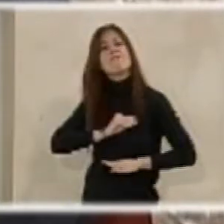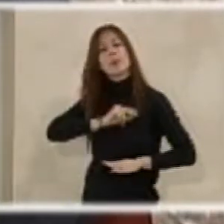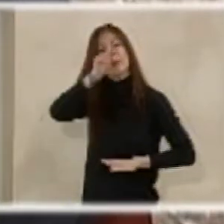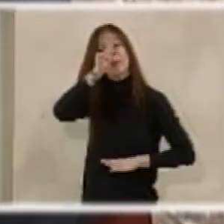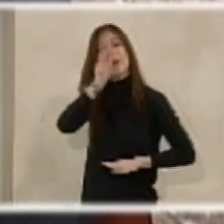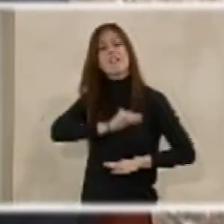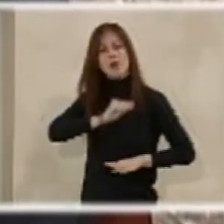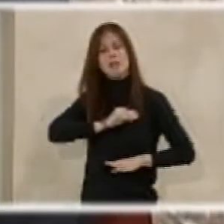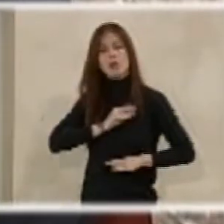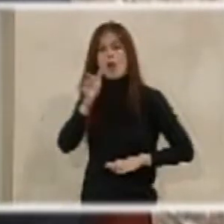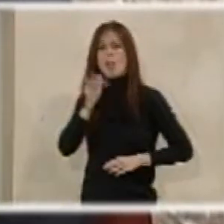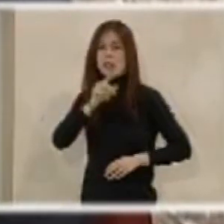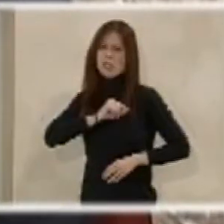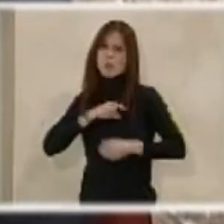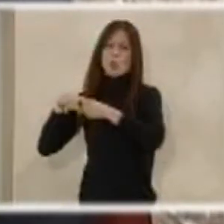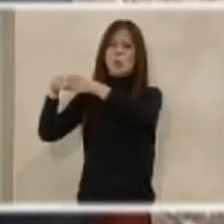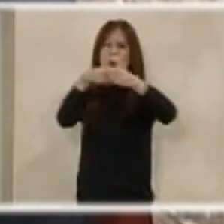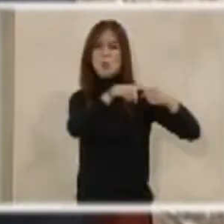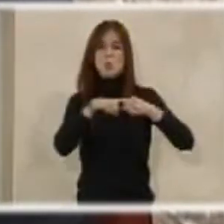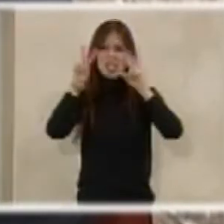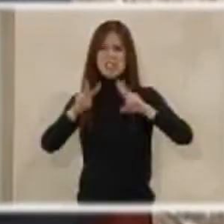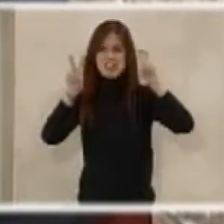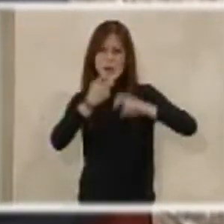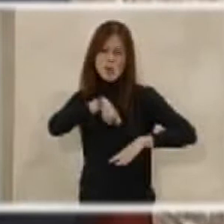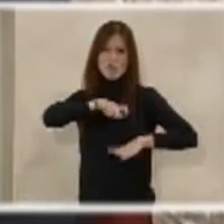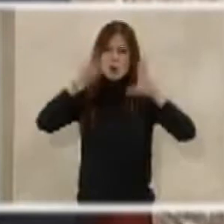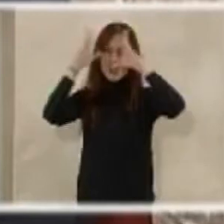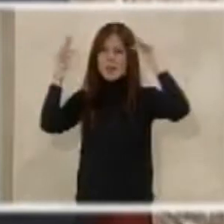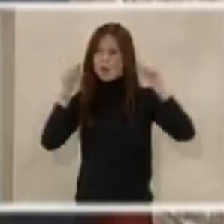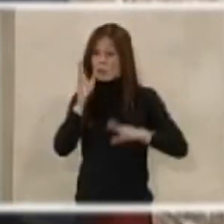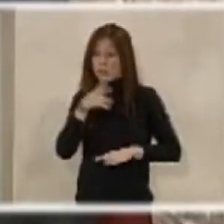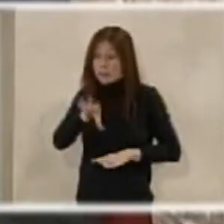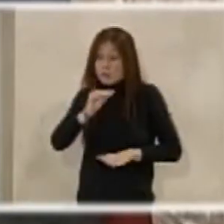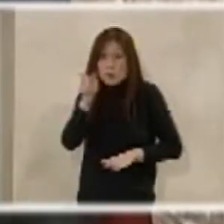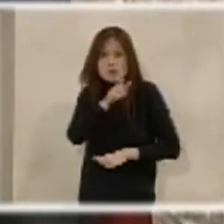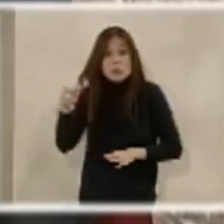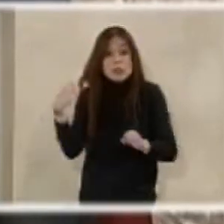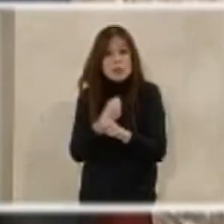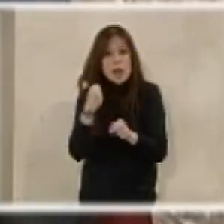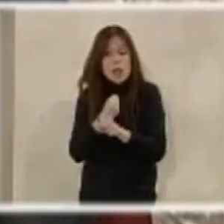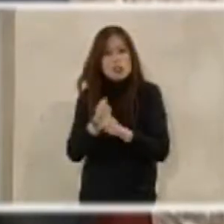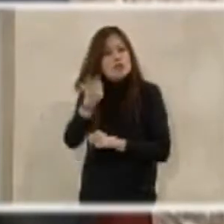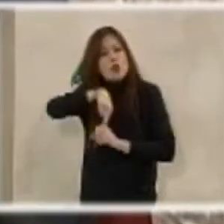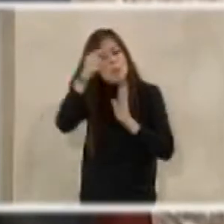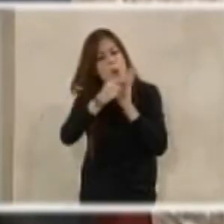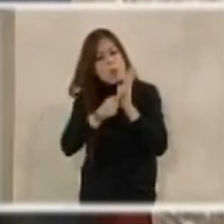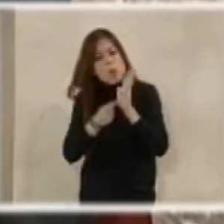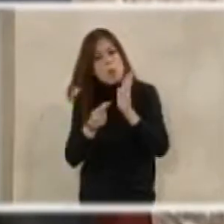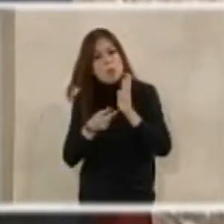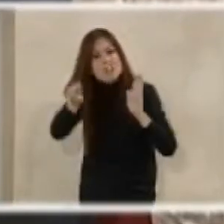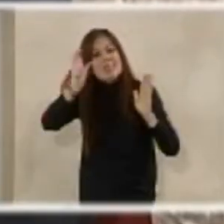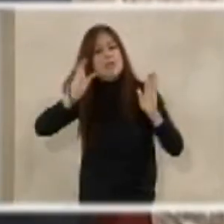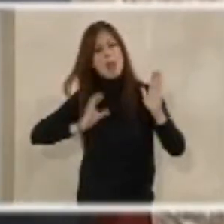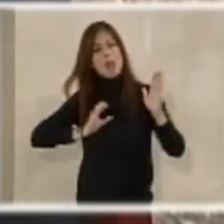preocupados y solidarios con el tema porque entendemos que todos los trabajadores tienen que tener unas condiciones y unos